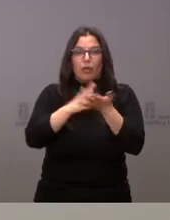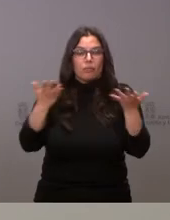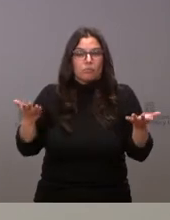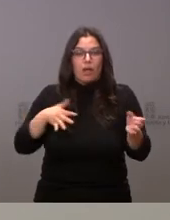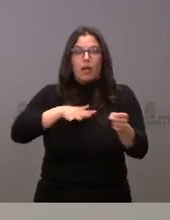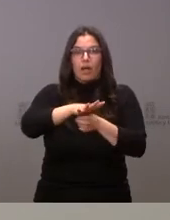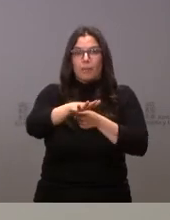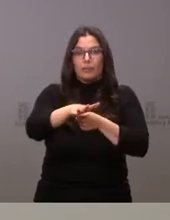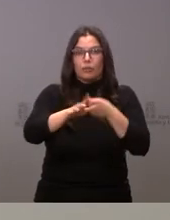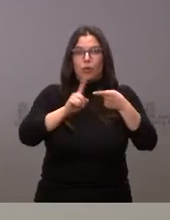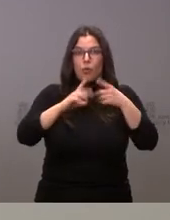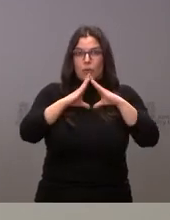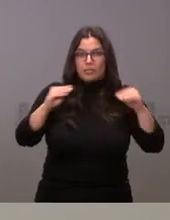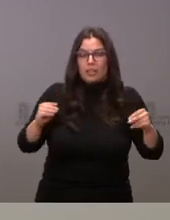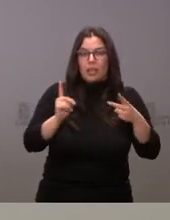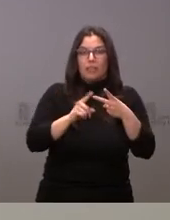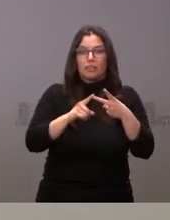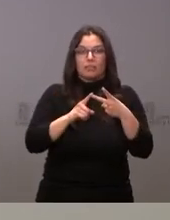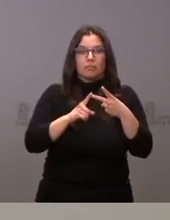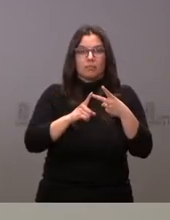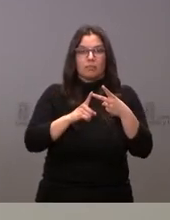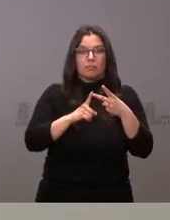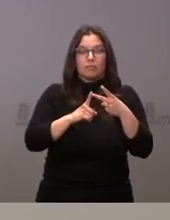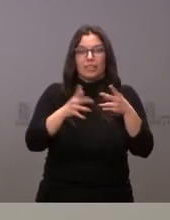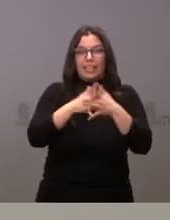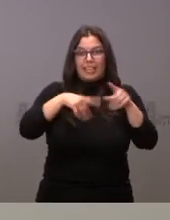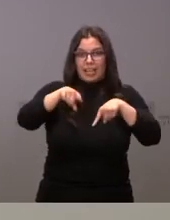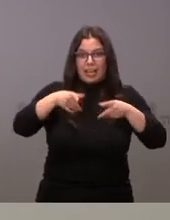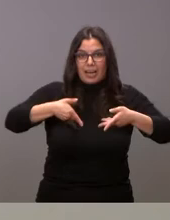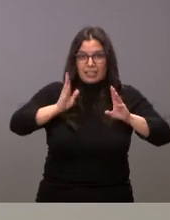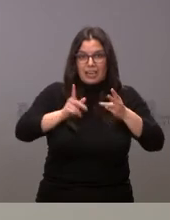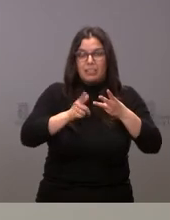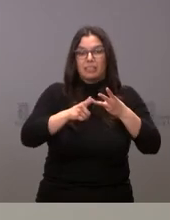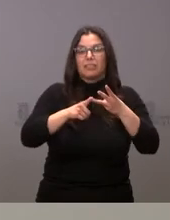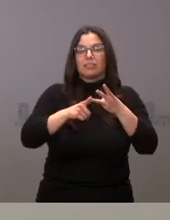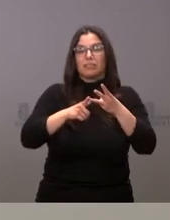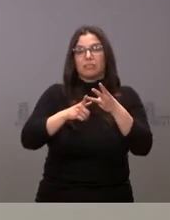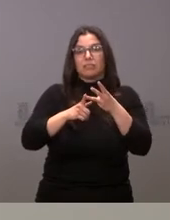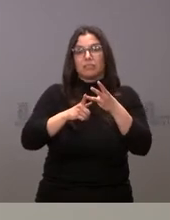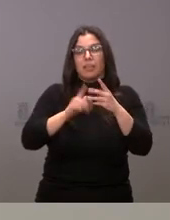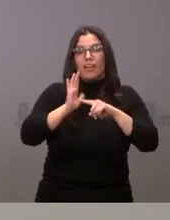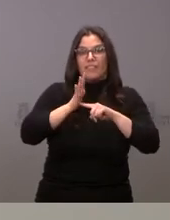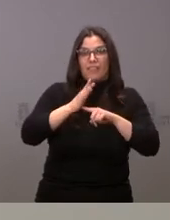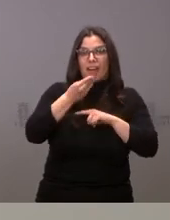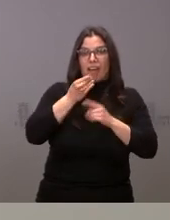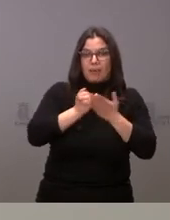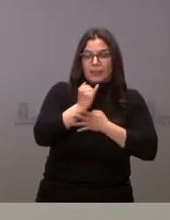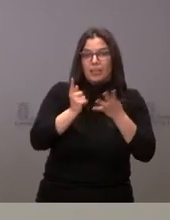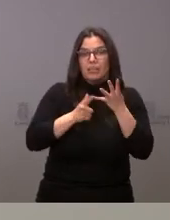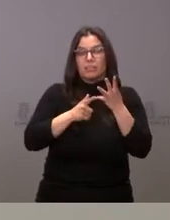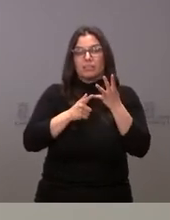ámbito universitario hasta las infraestructuras de carreteras, hasta la participación en ferias agroalimentarias,